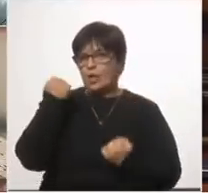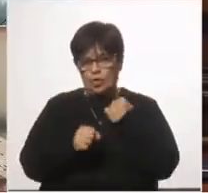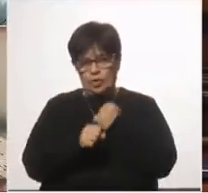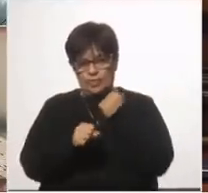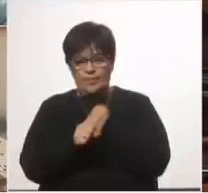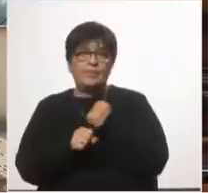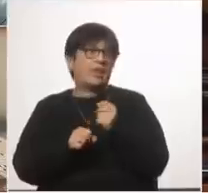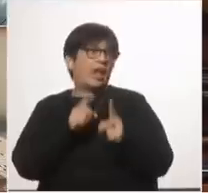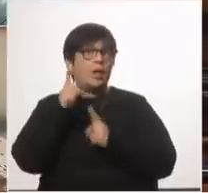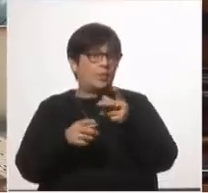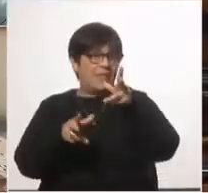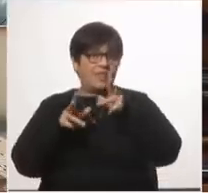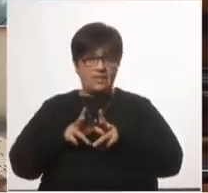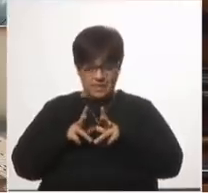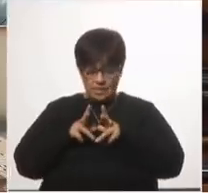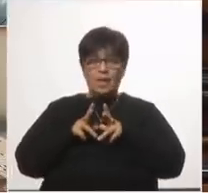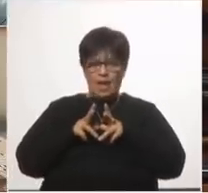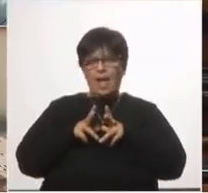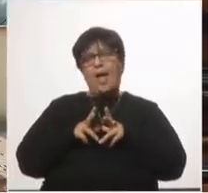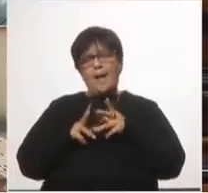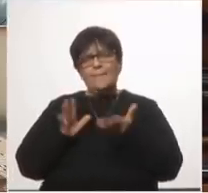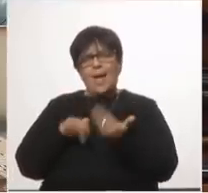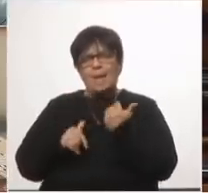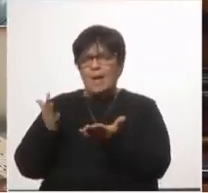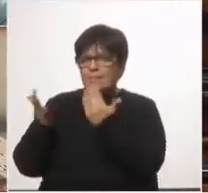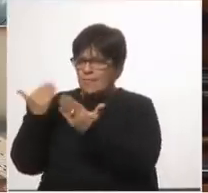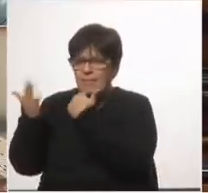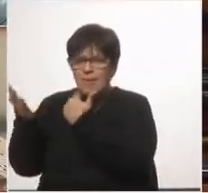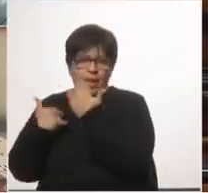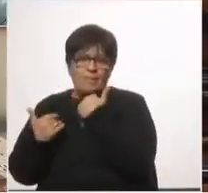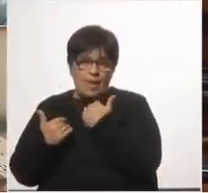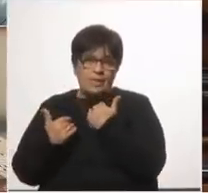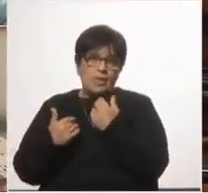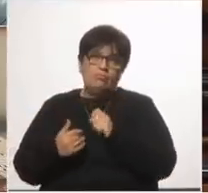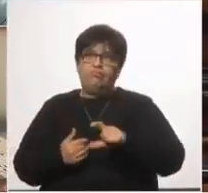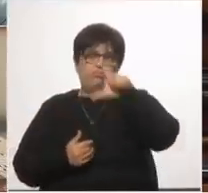quien me dice que para aumentar el empleo hay que bajar los salarios pierde un examen